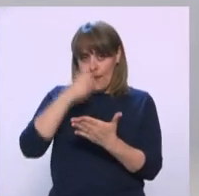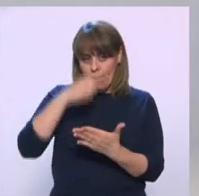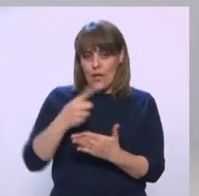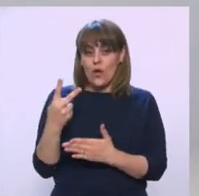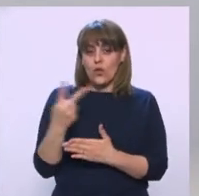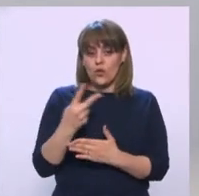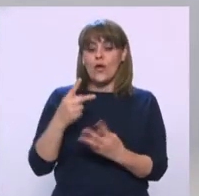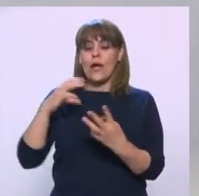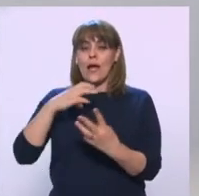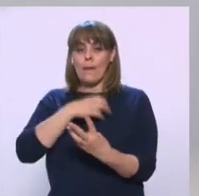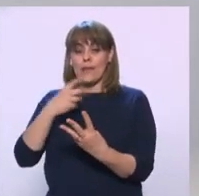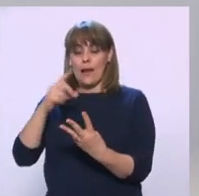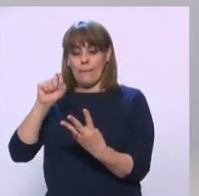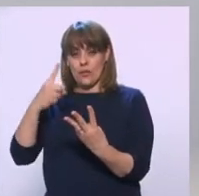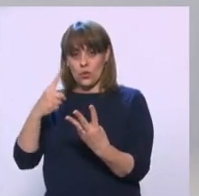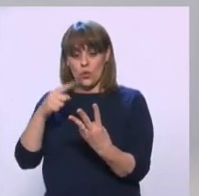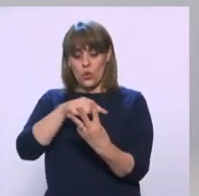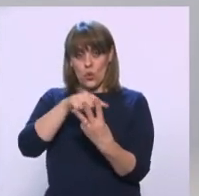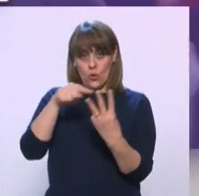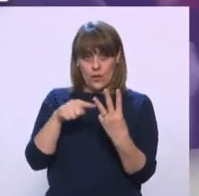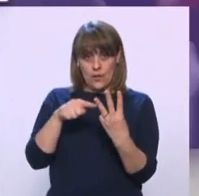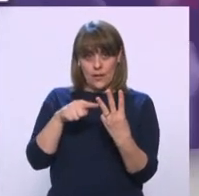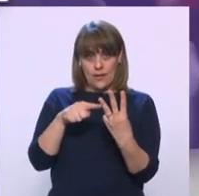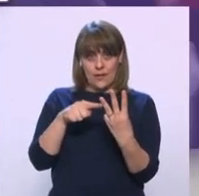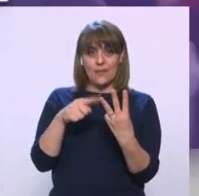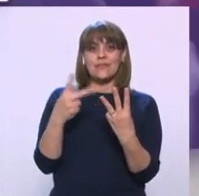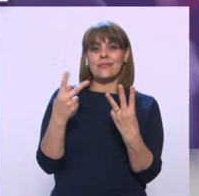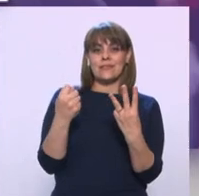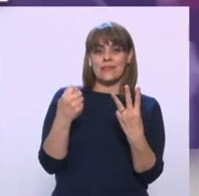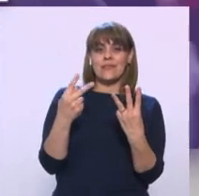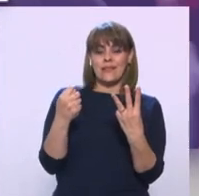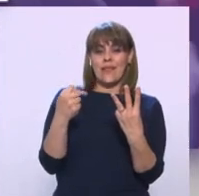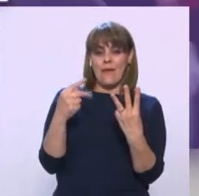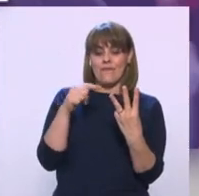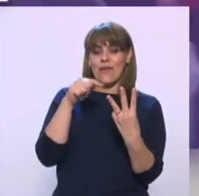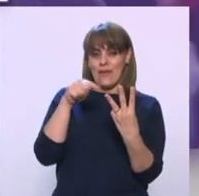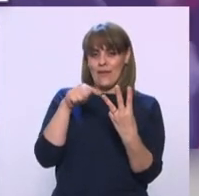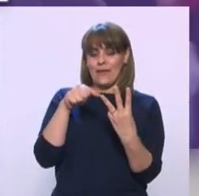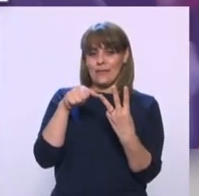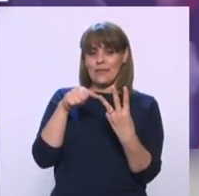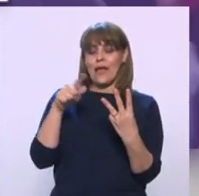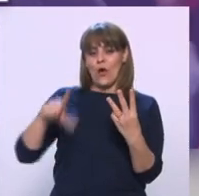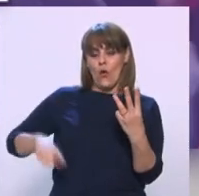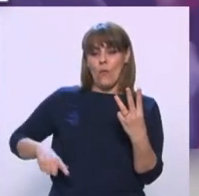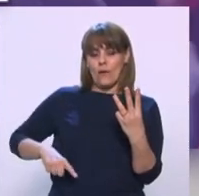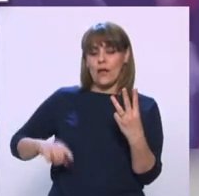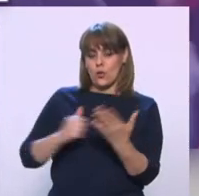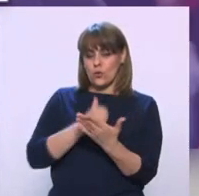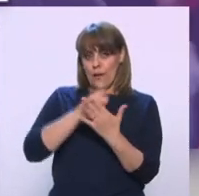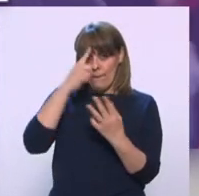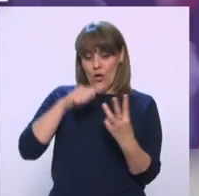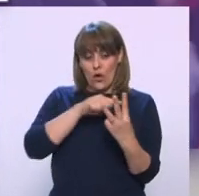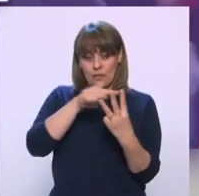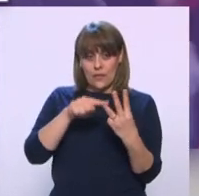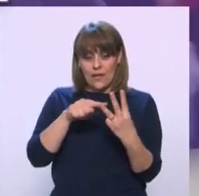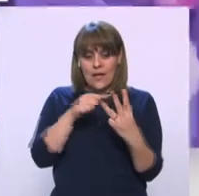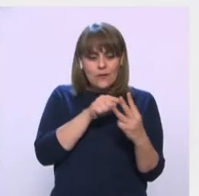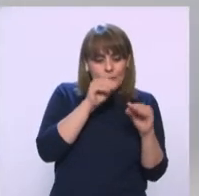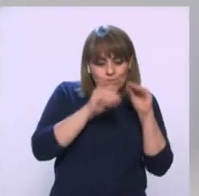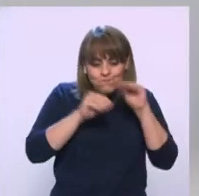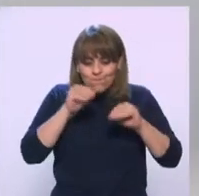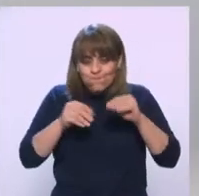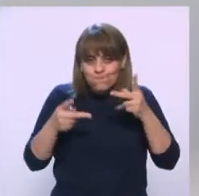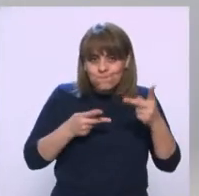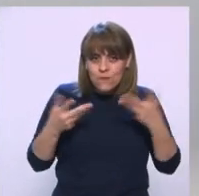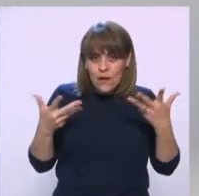y Capital 21, que es el programa, el canal del Gobierno de la Ciudad, han venido preparando.